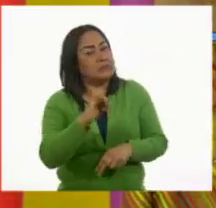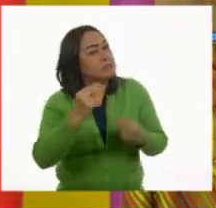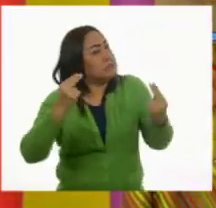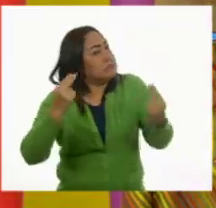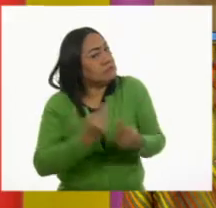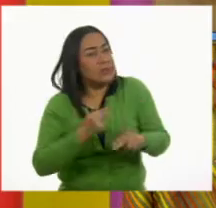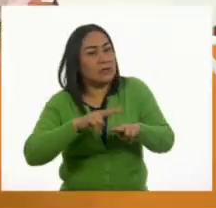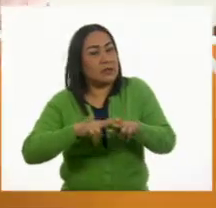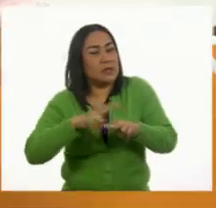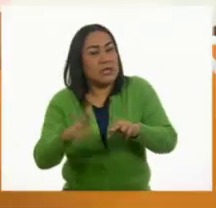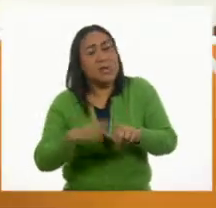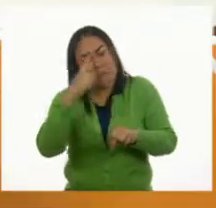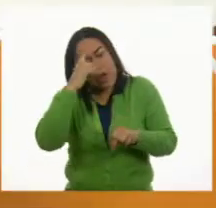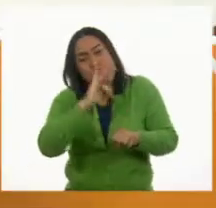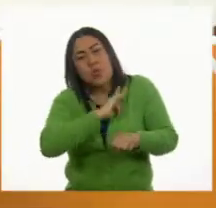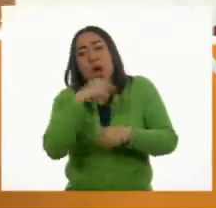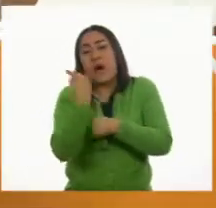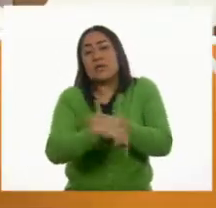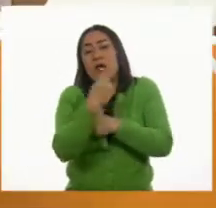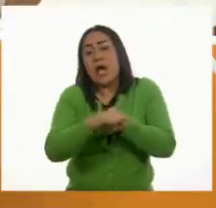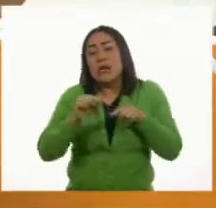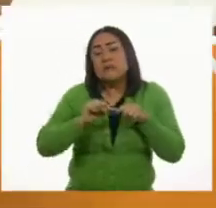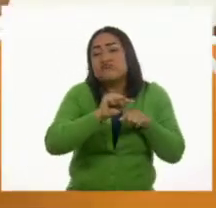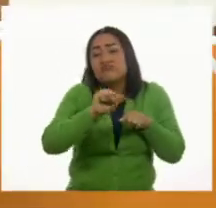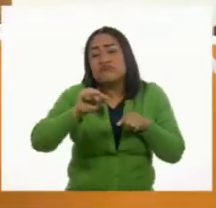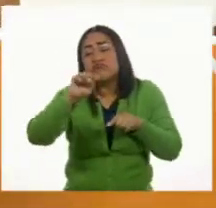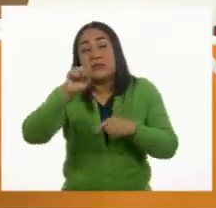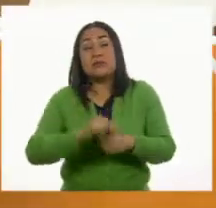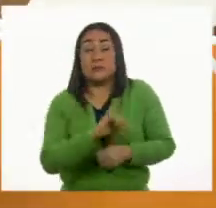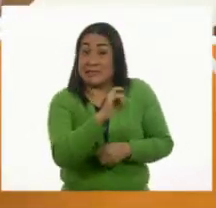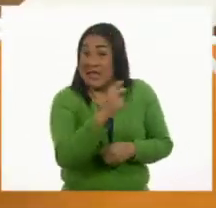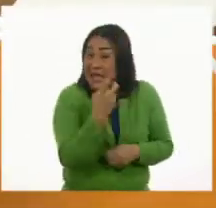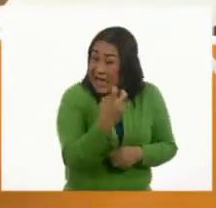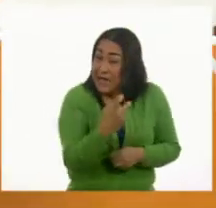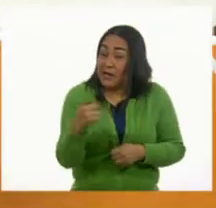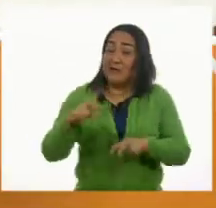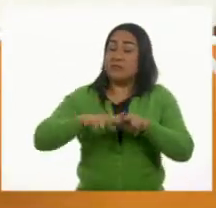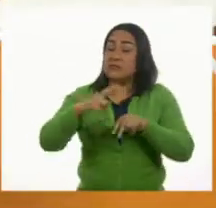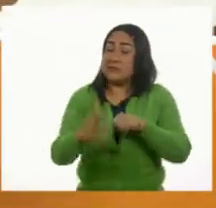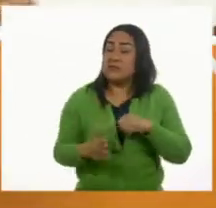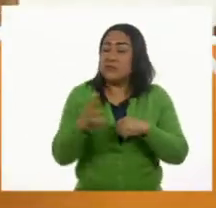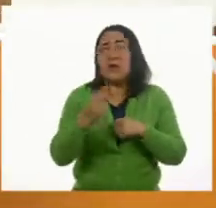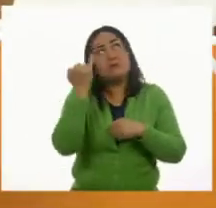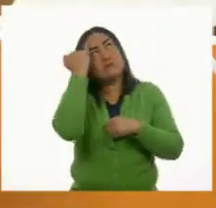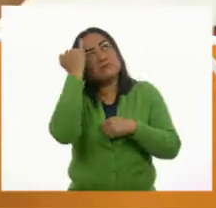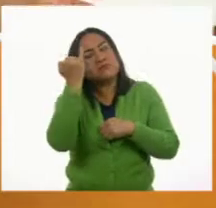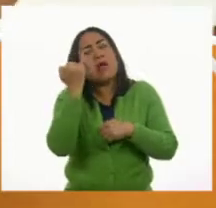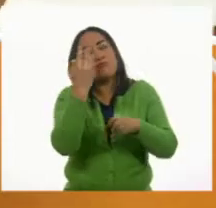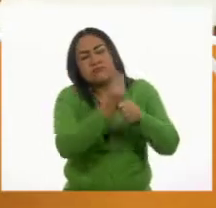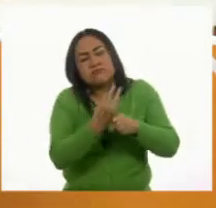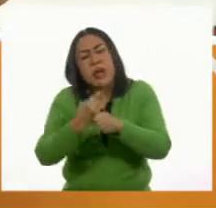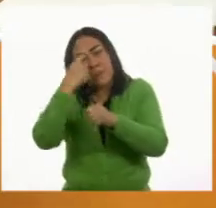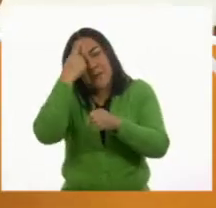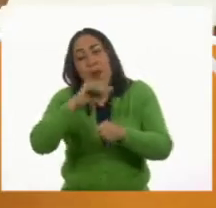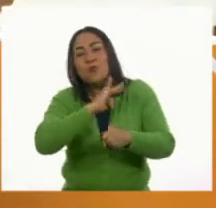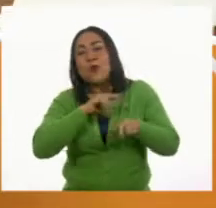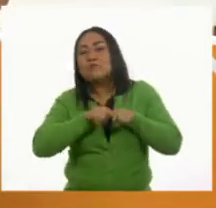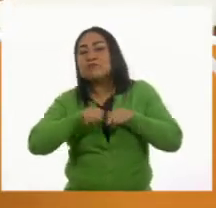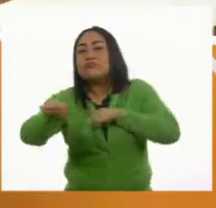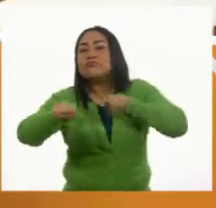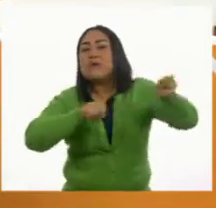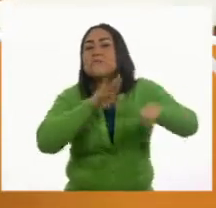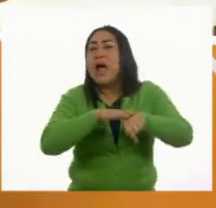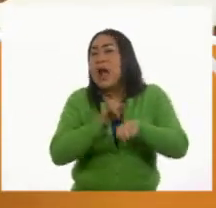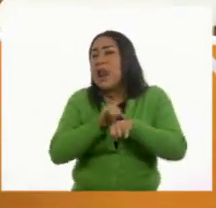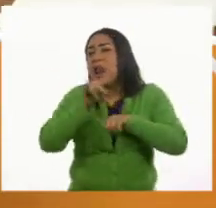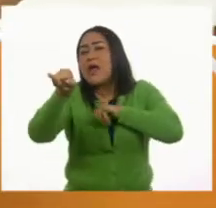distancias, ¿verdad? Así es. El ferrocarril fue pensado para transportar personas y cargas de un lugar a otro, pero